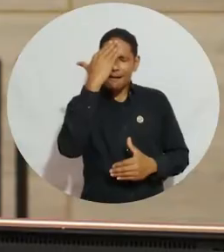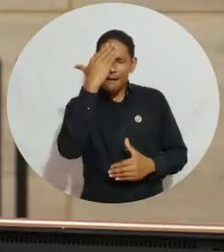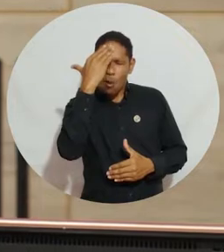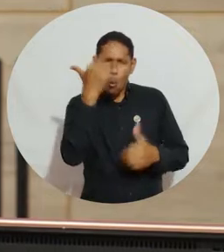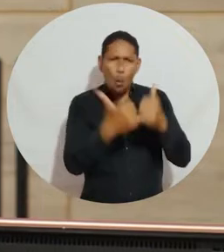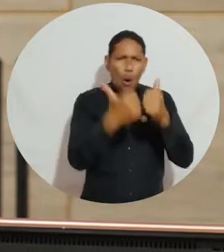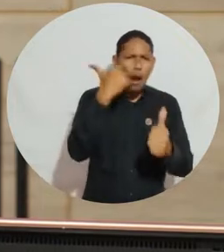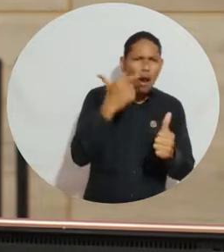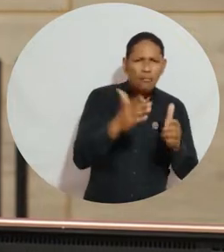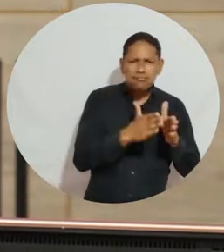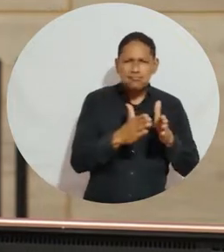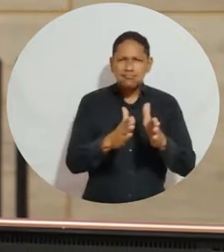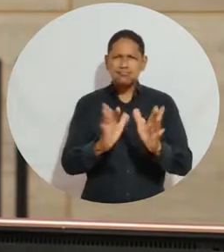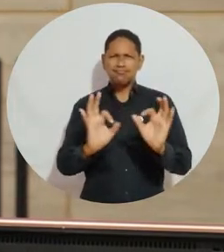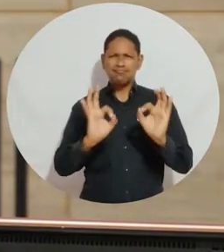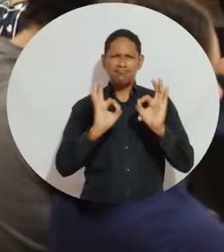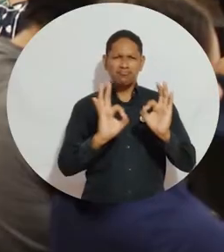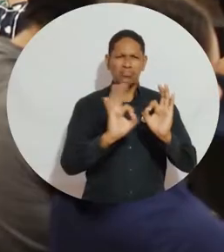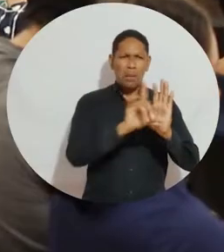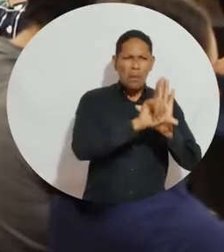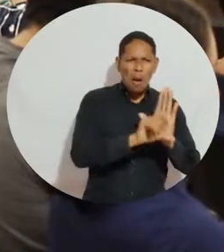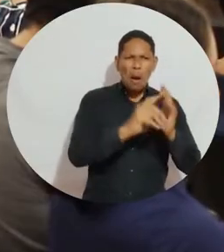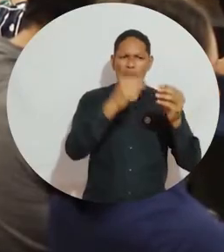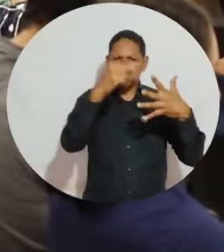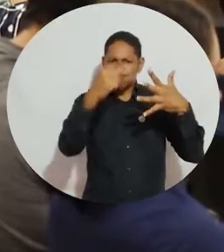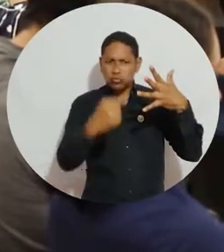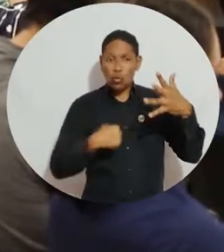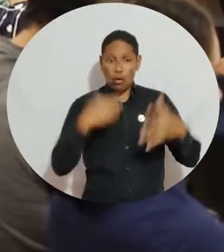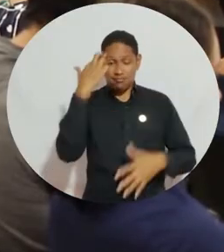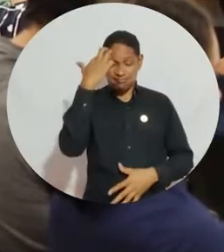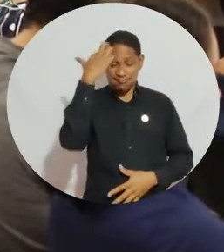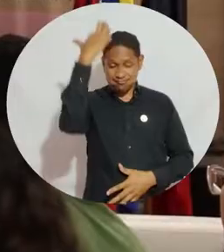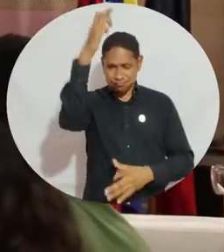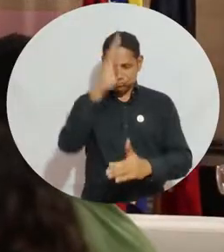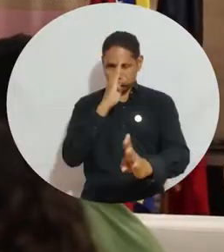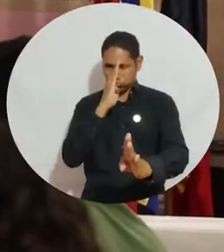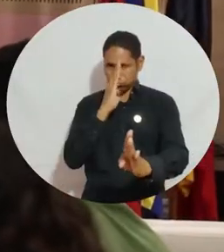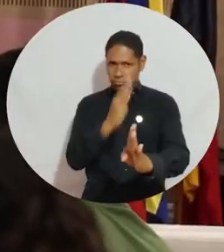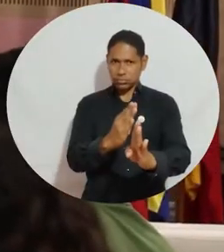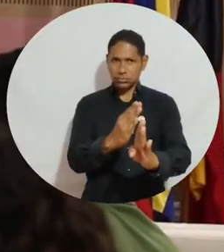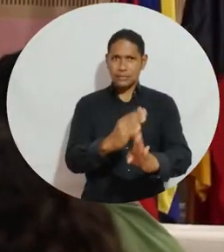qué elegir como un buen camino en cuanto a nuestra carrera profesional.